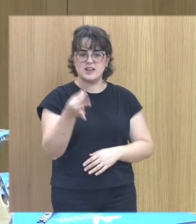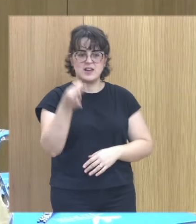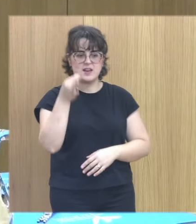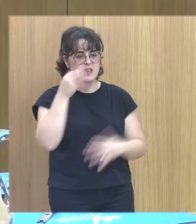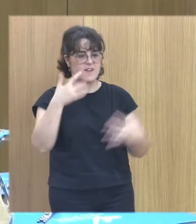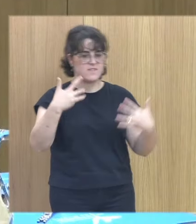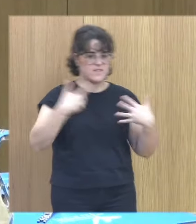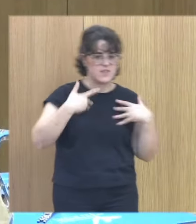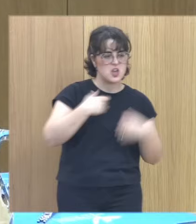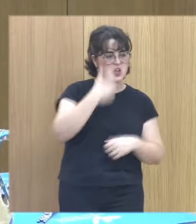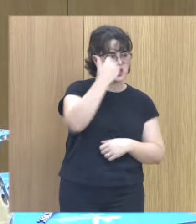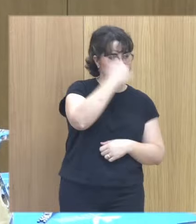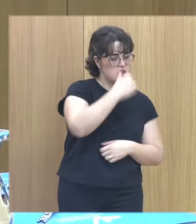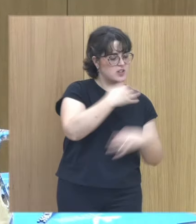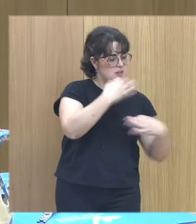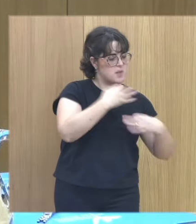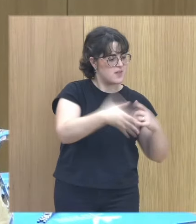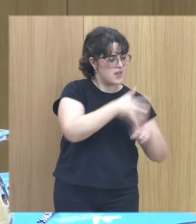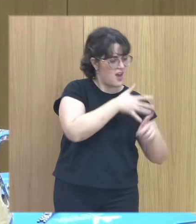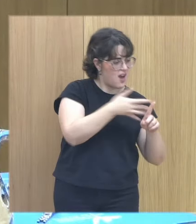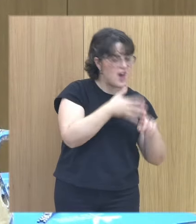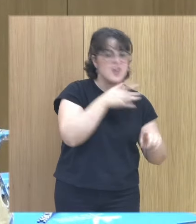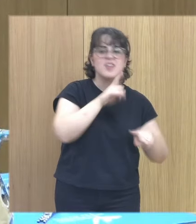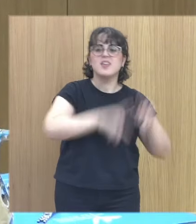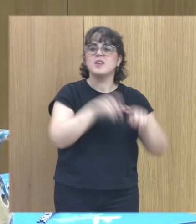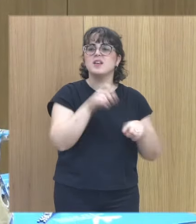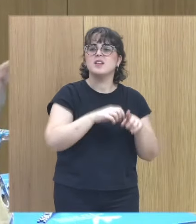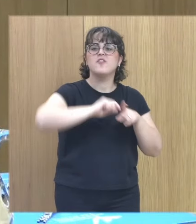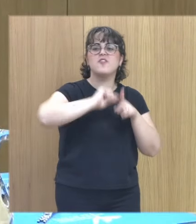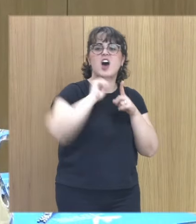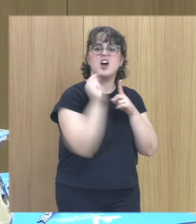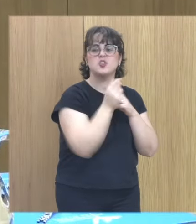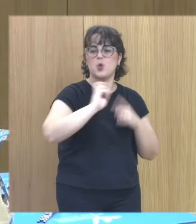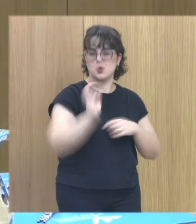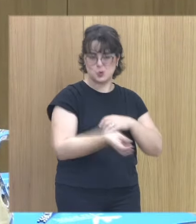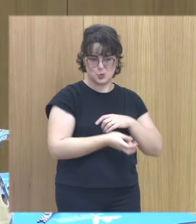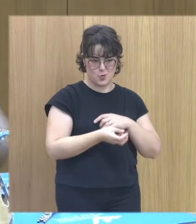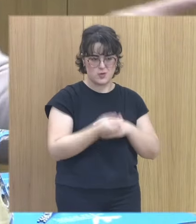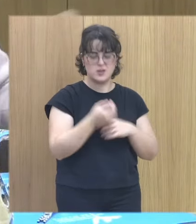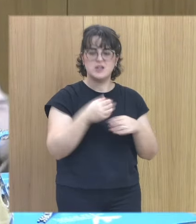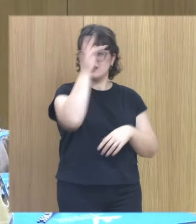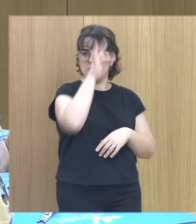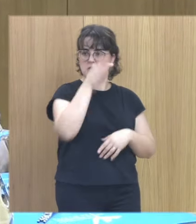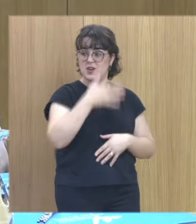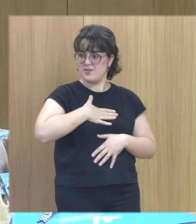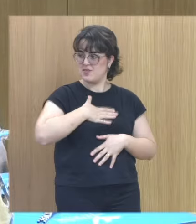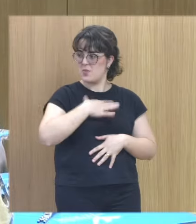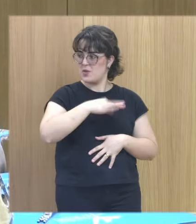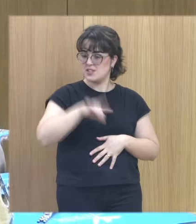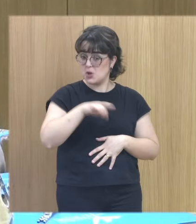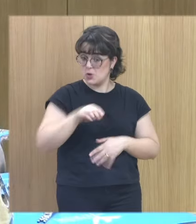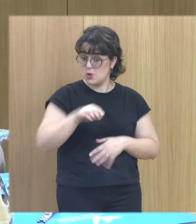víctima y el niño va a ser el agresor siempre va a depender de otras muchas cosas no nos podemos tener esa teoría ¿cierto o no?